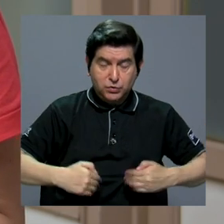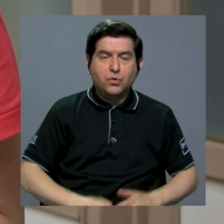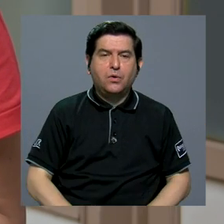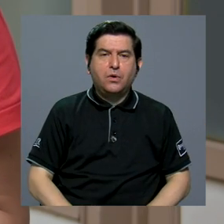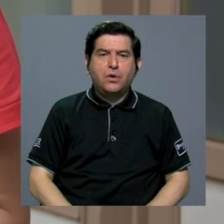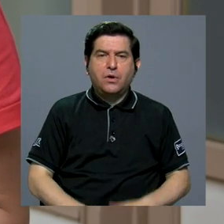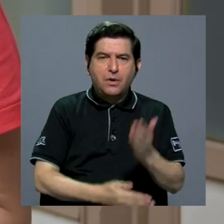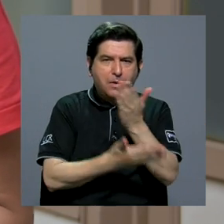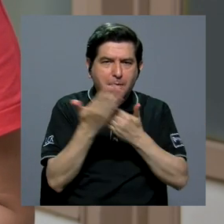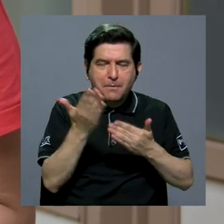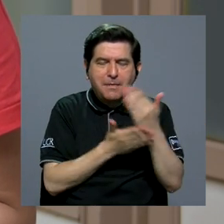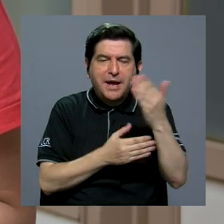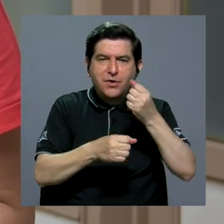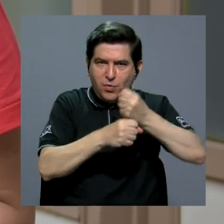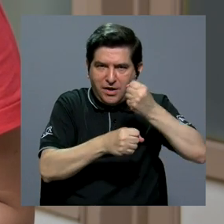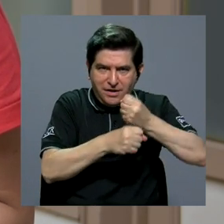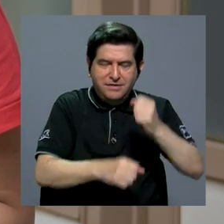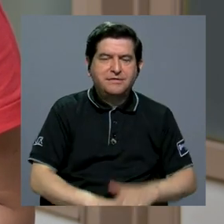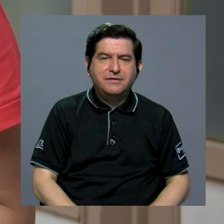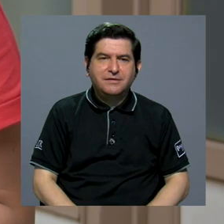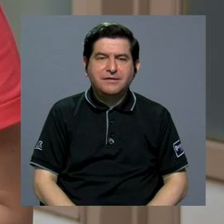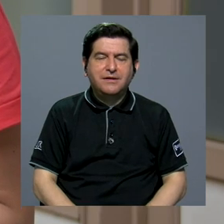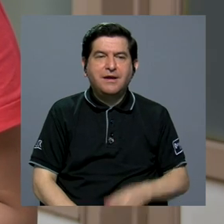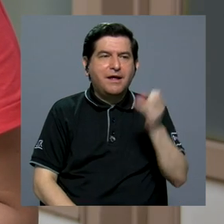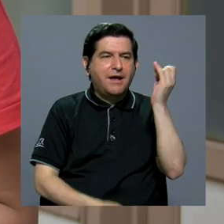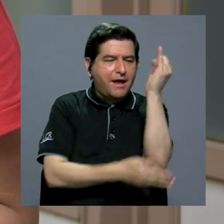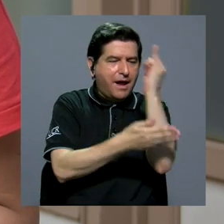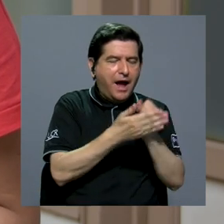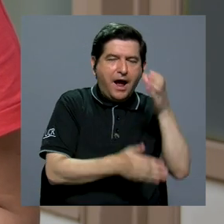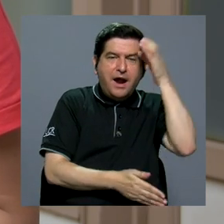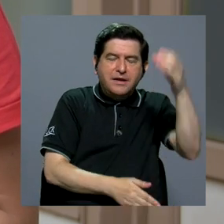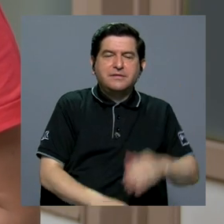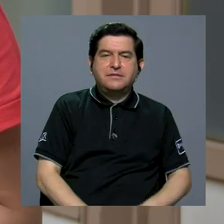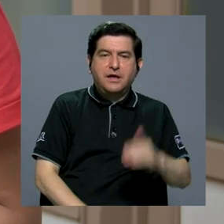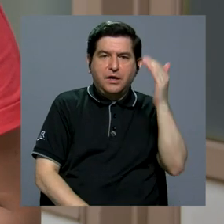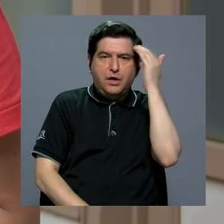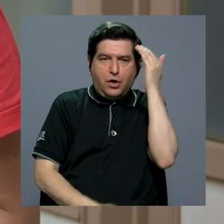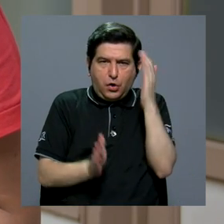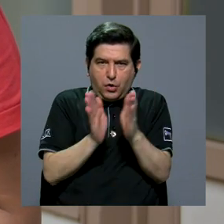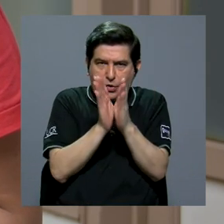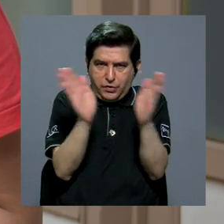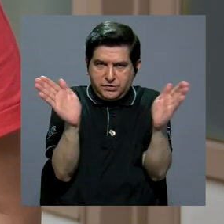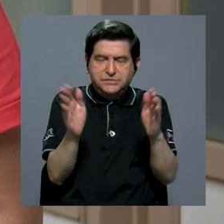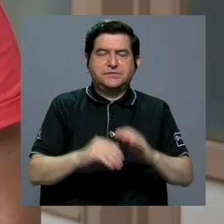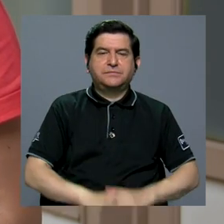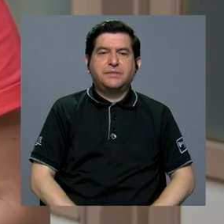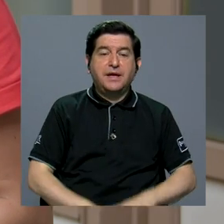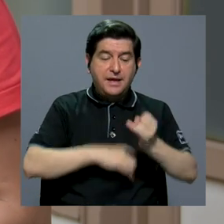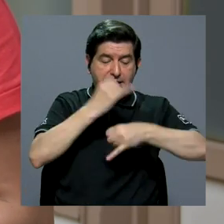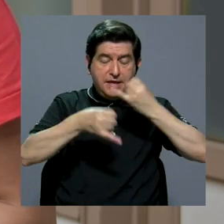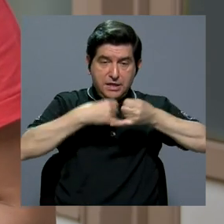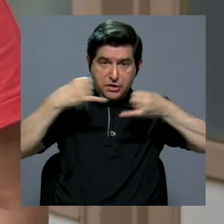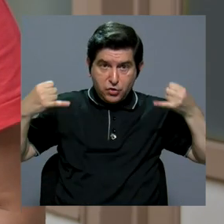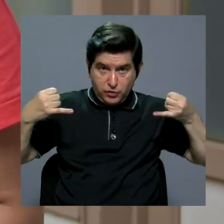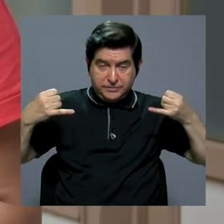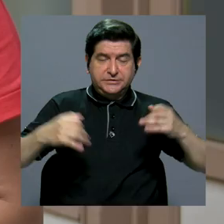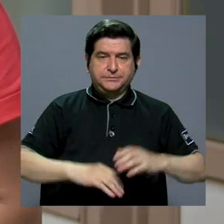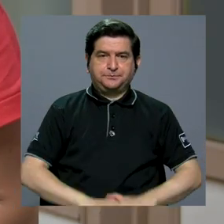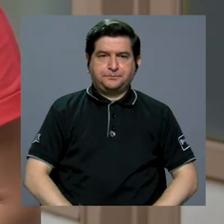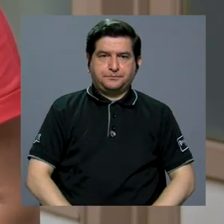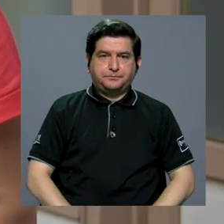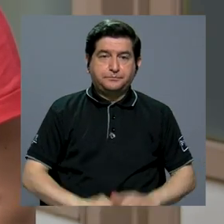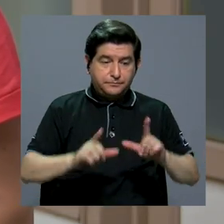humano, artesanías y manualidades, arte y cultura, conocimientos generales, idiomas,